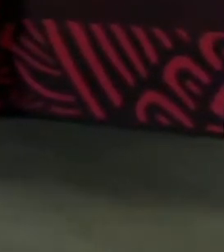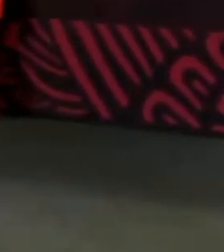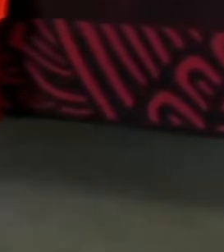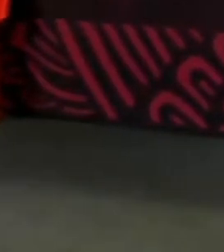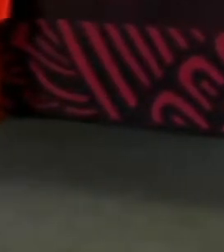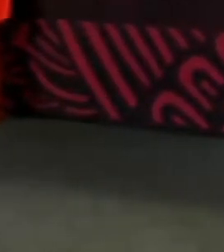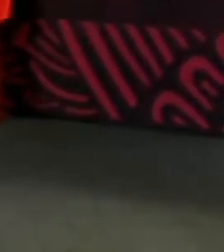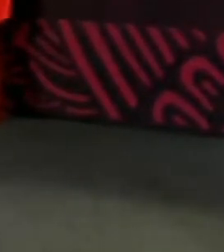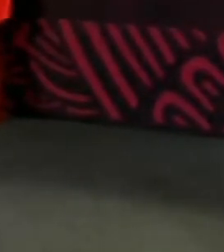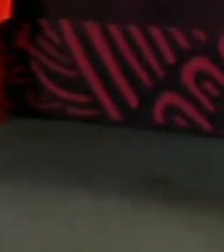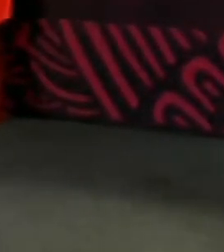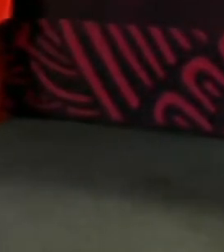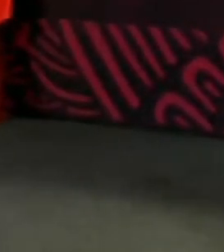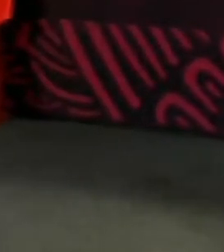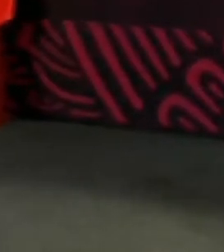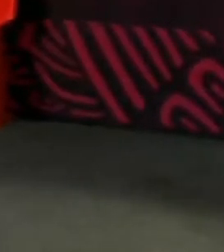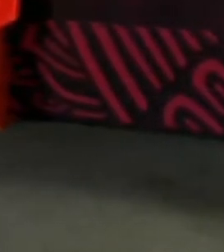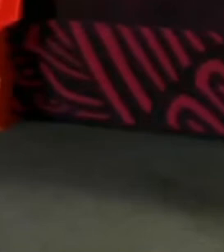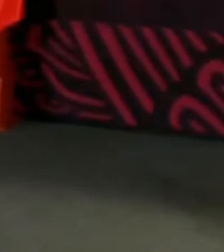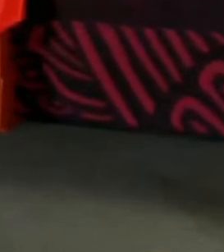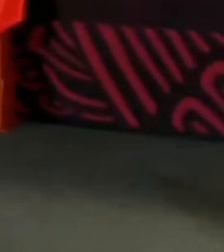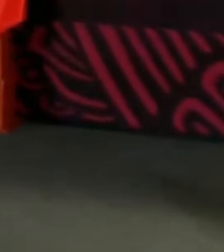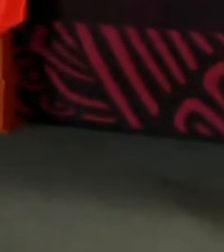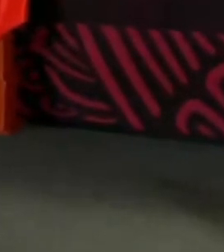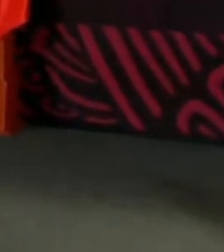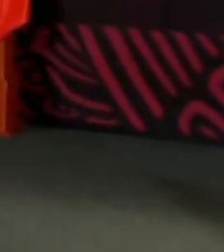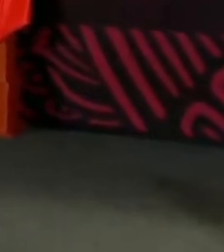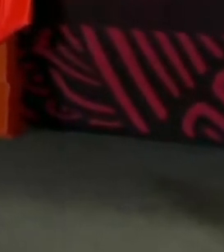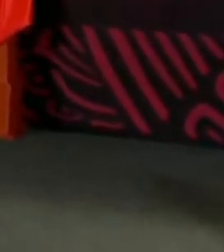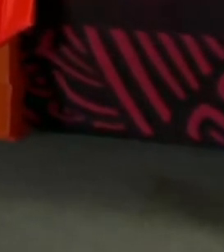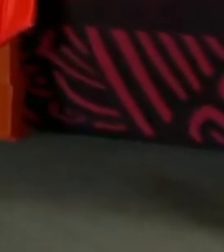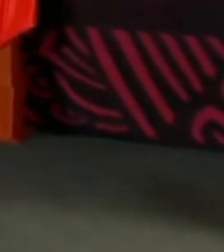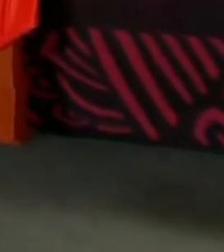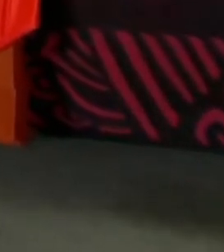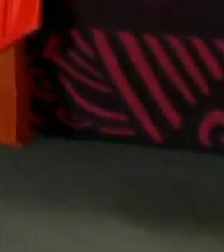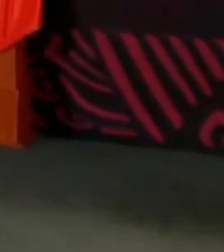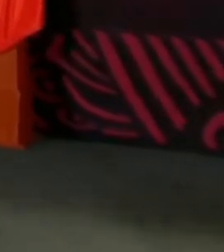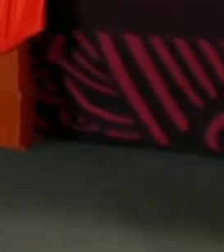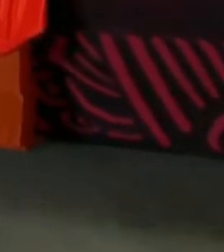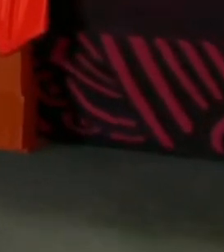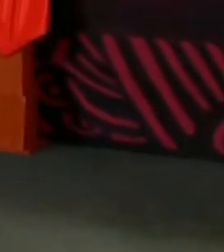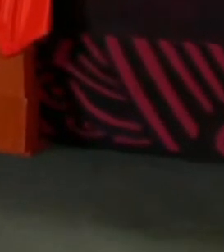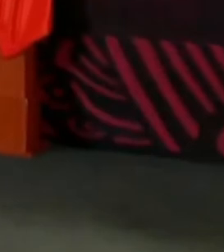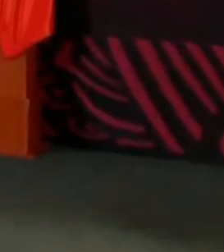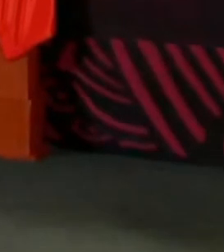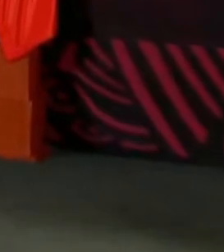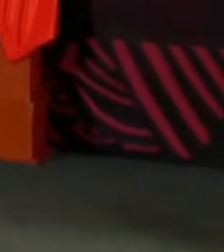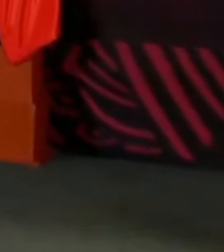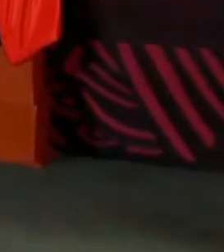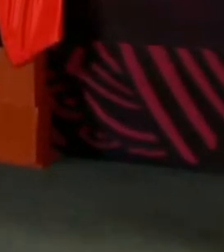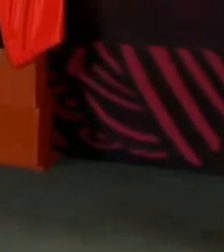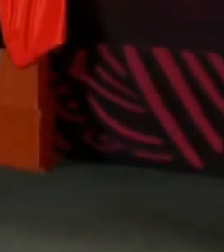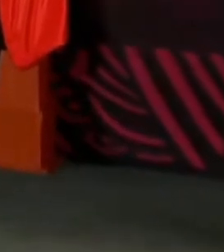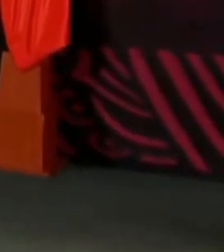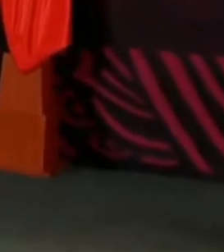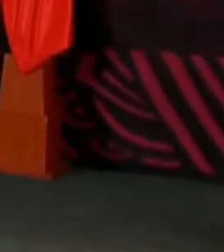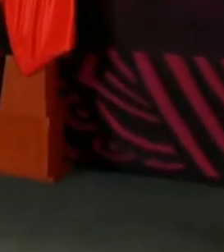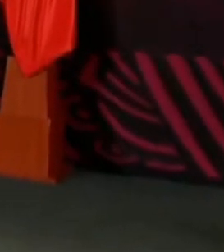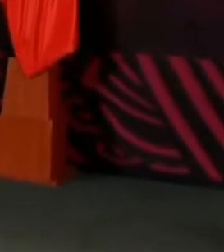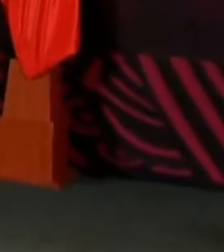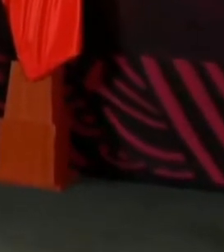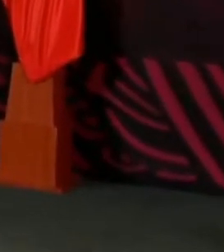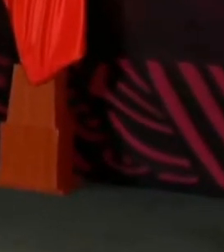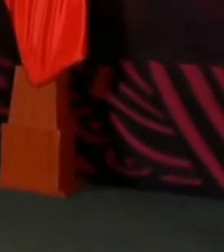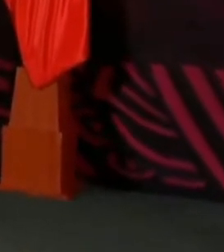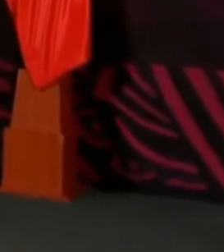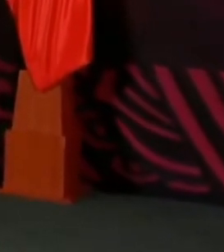Bueno, pues vamos a iniciar la semana con la sección de quién es quién en los precios